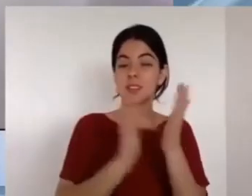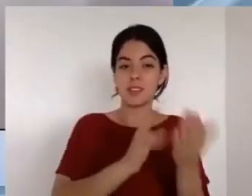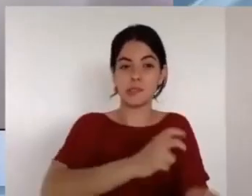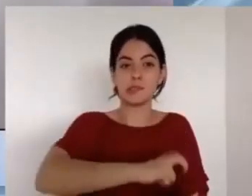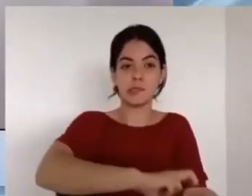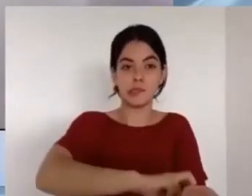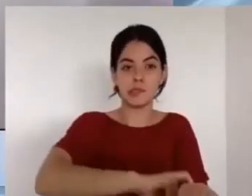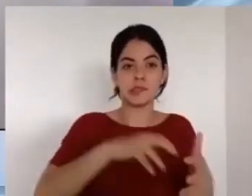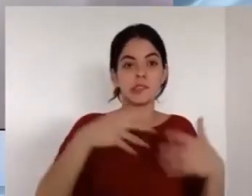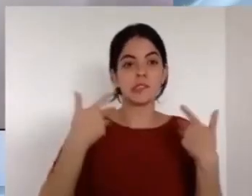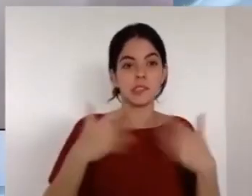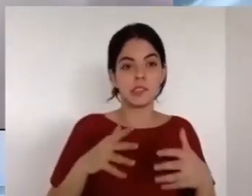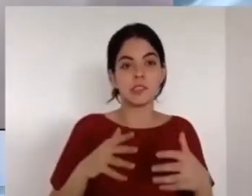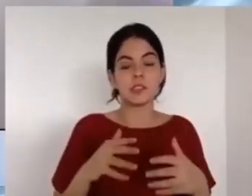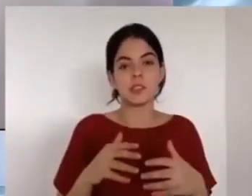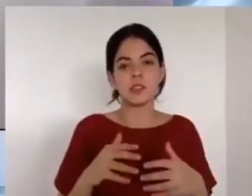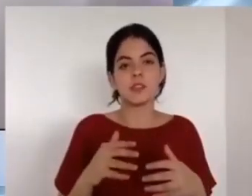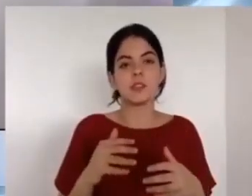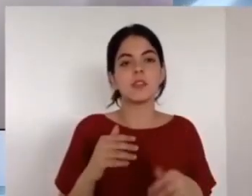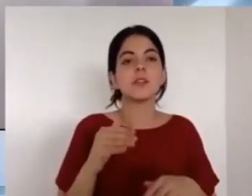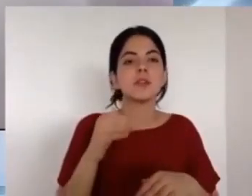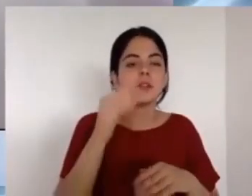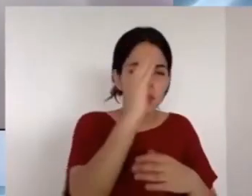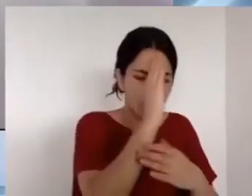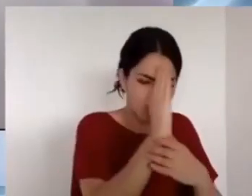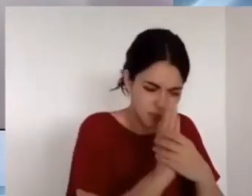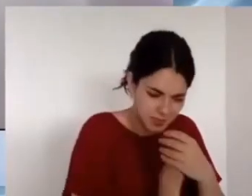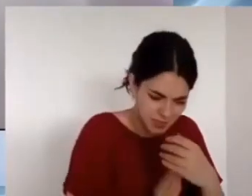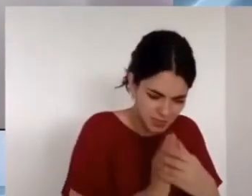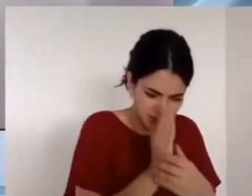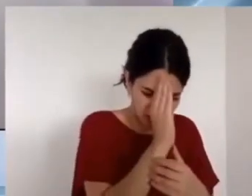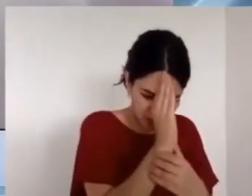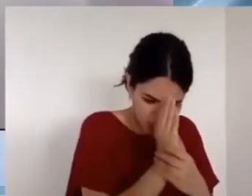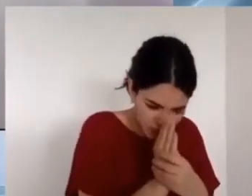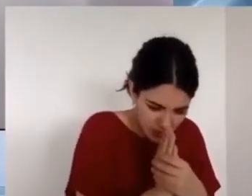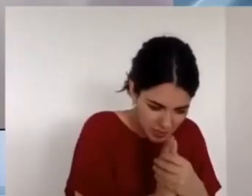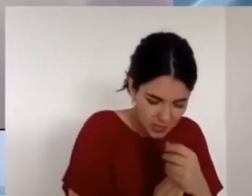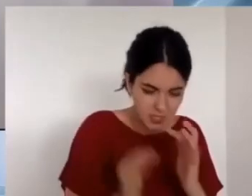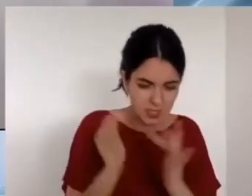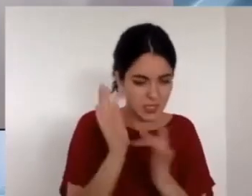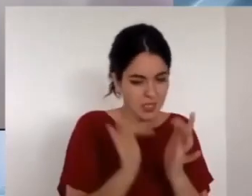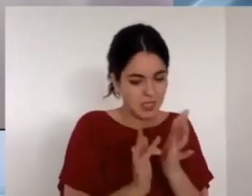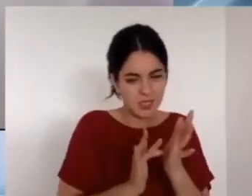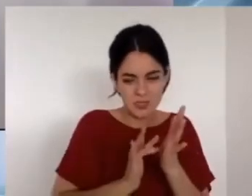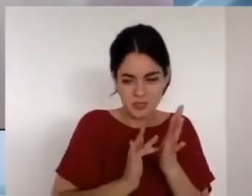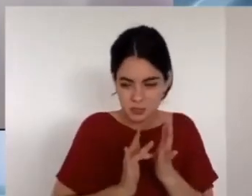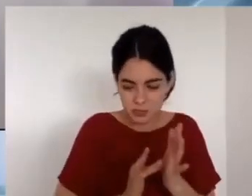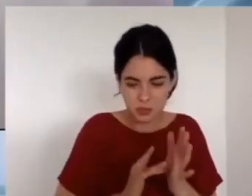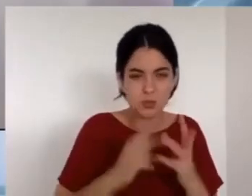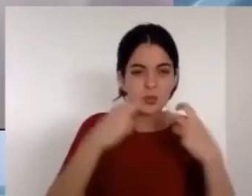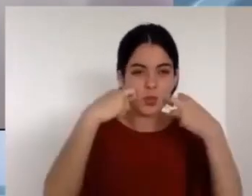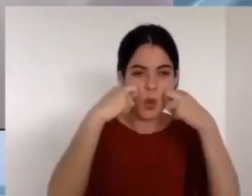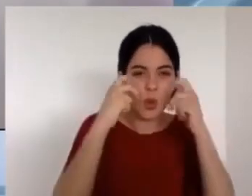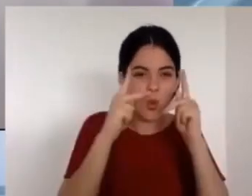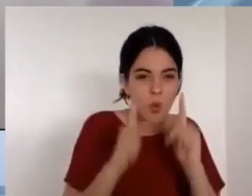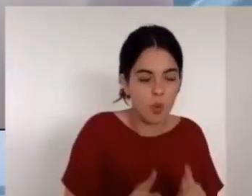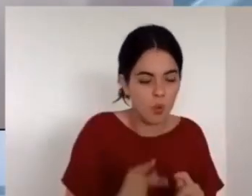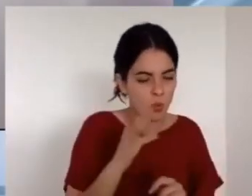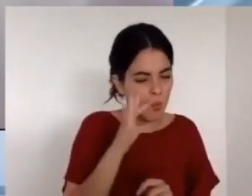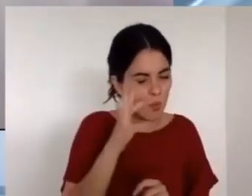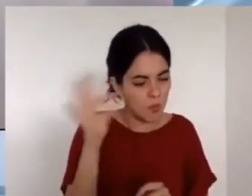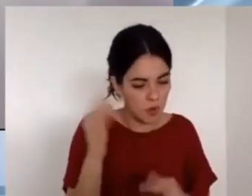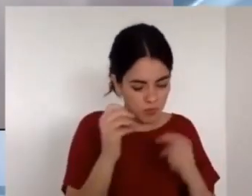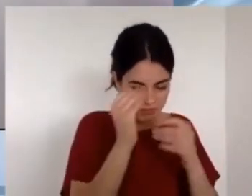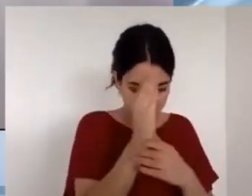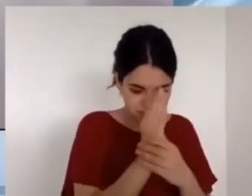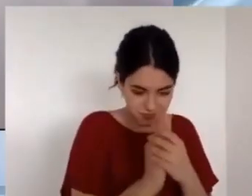Y ante ese nombre se dobla toda rodilla, en los cielos, en la tierra,